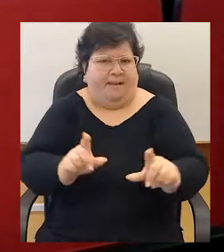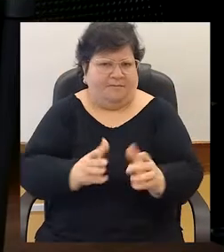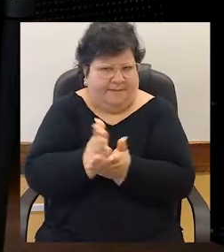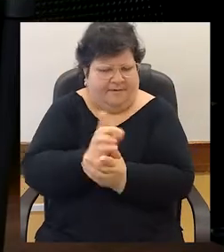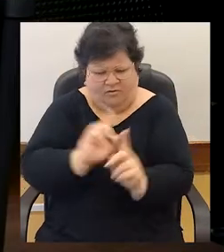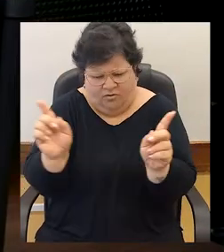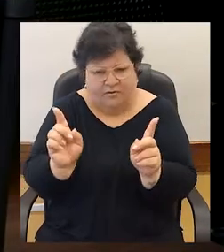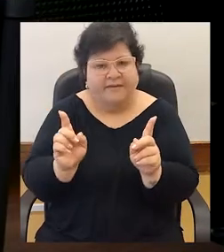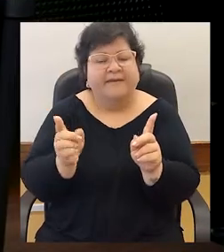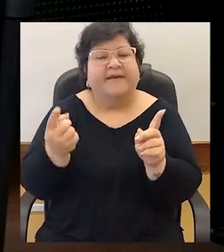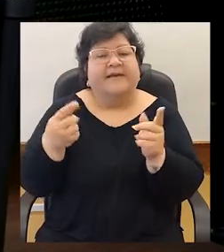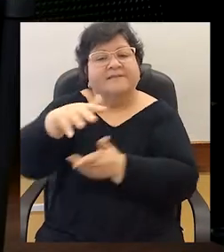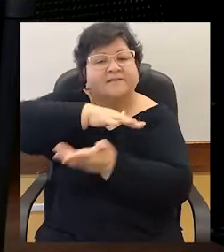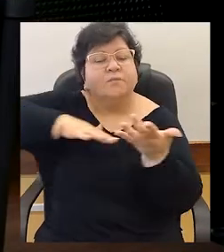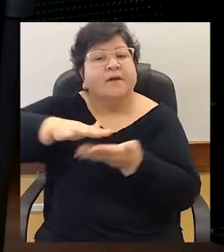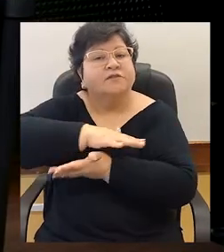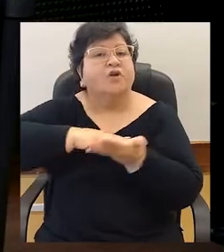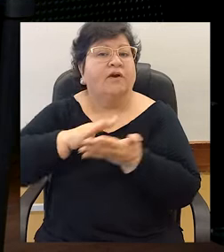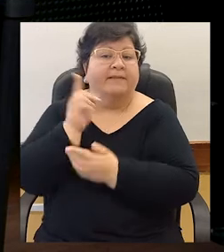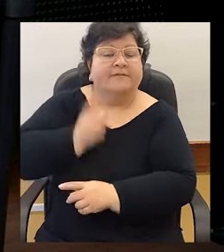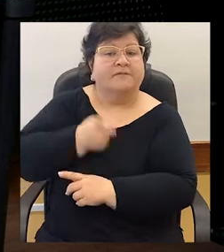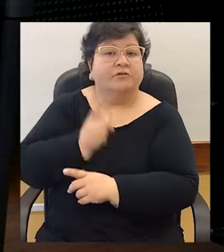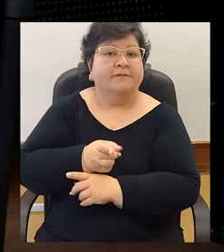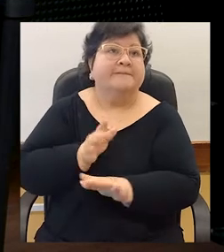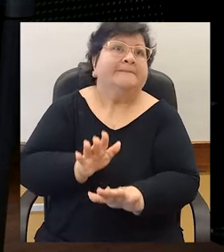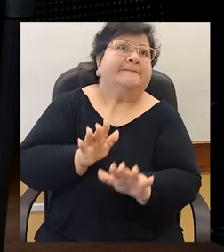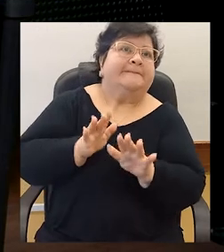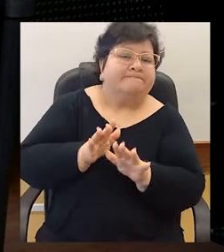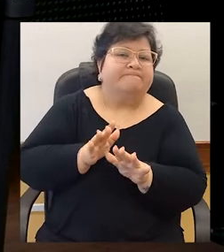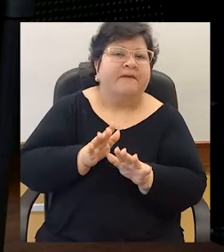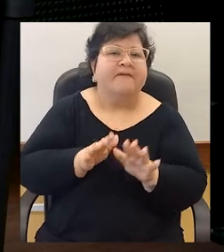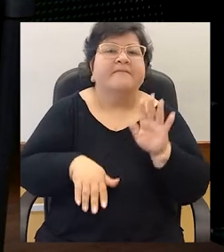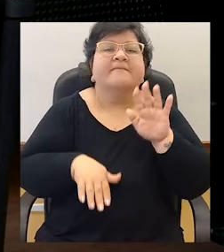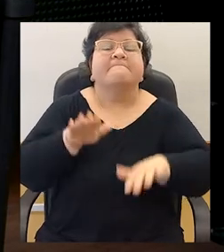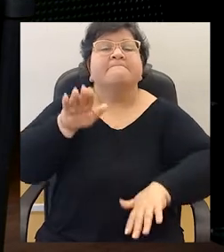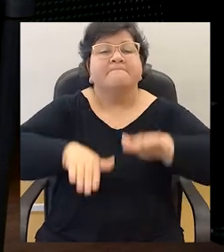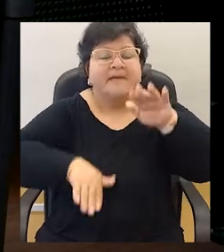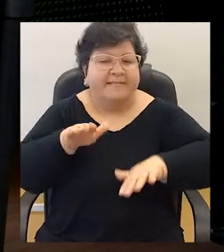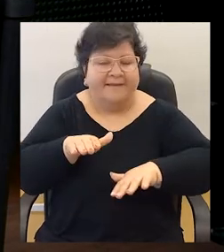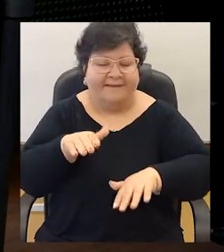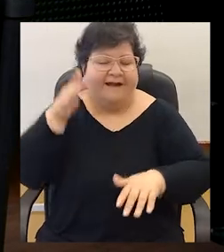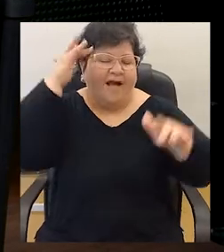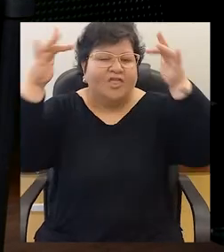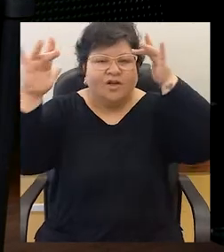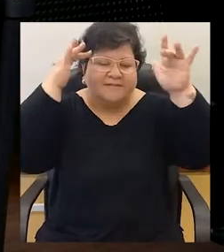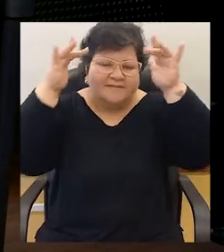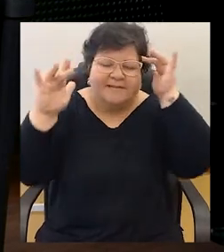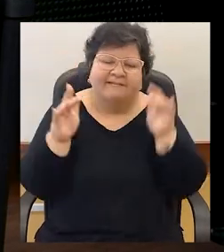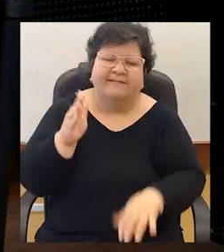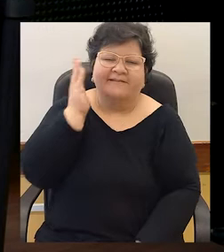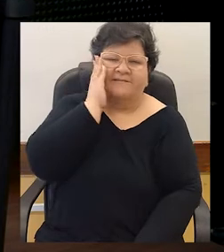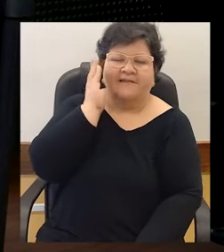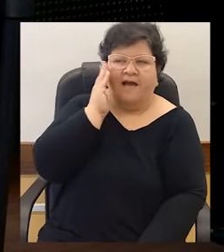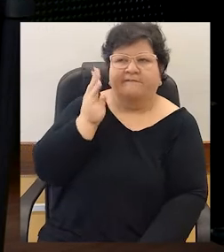las circunstancias en las que toman decisiones son, por ejemplo, muy recompensantes. Tal vez el adolescente sabe que no